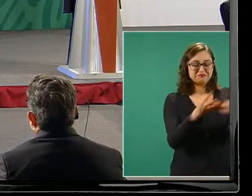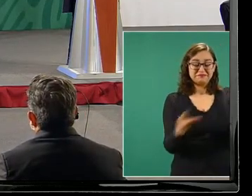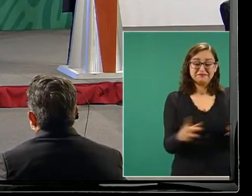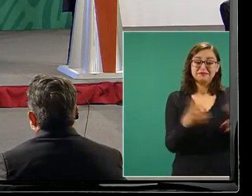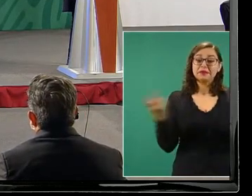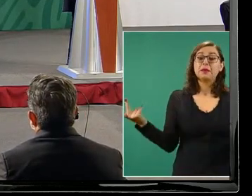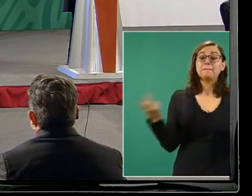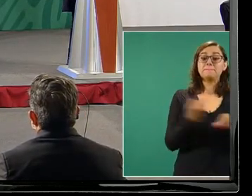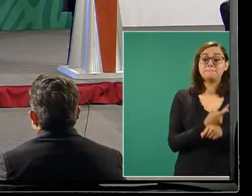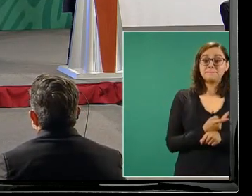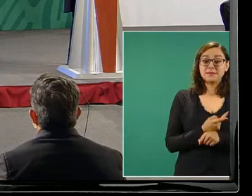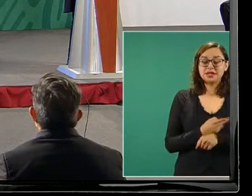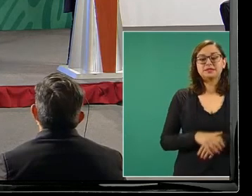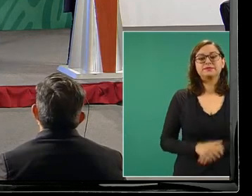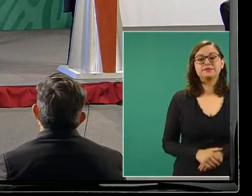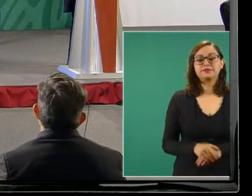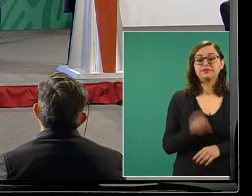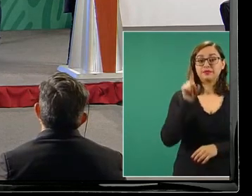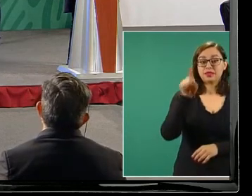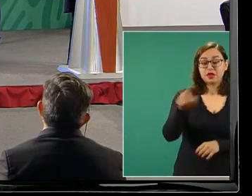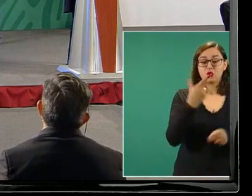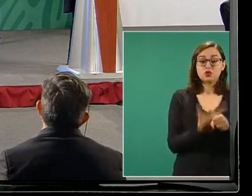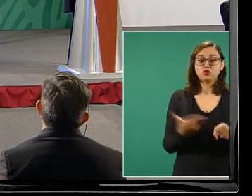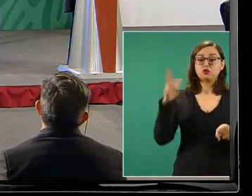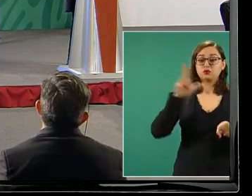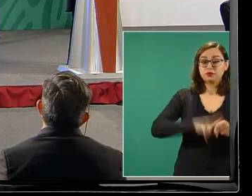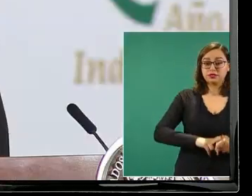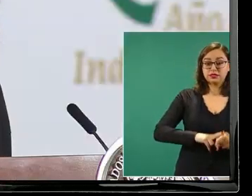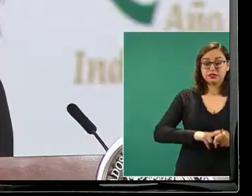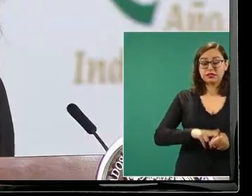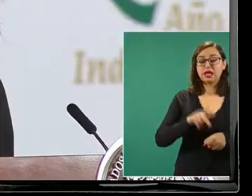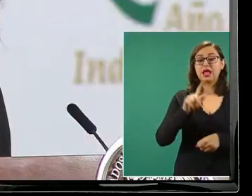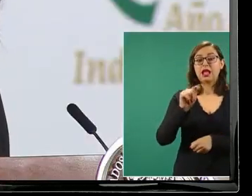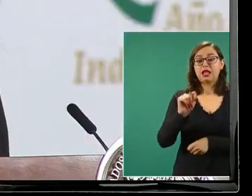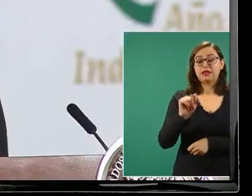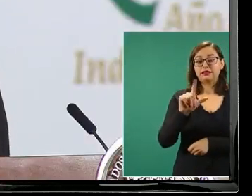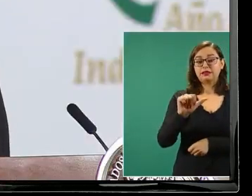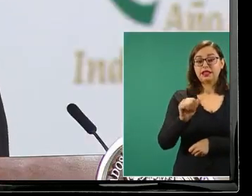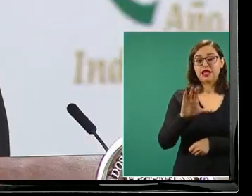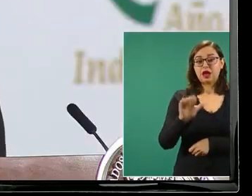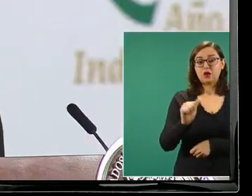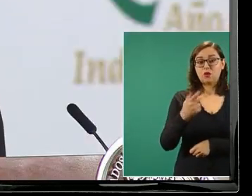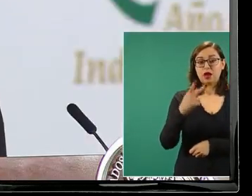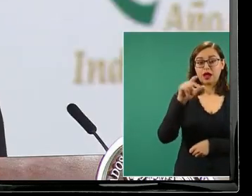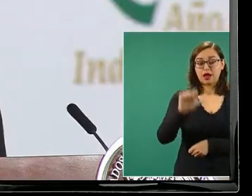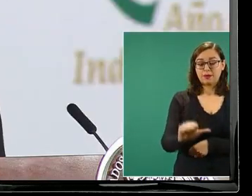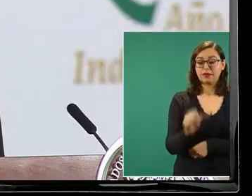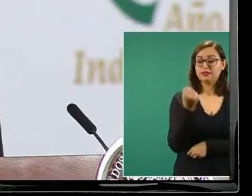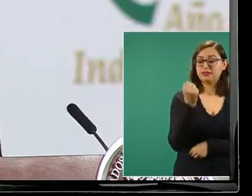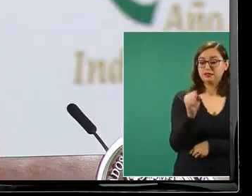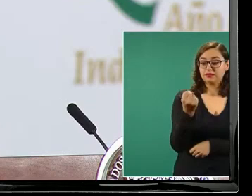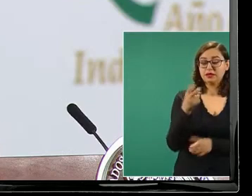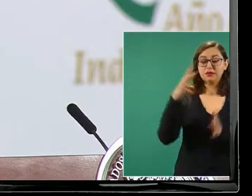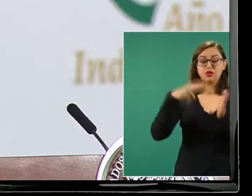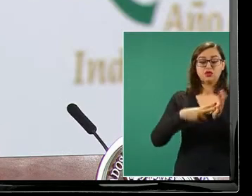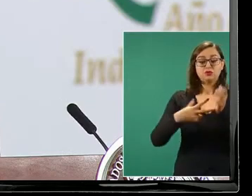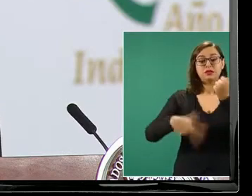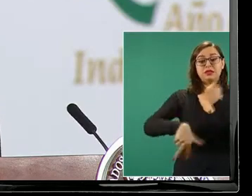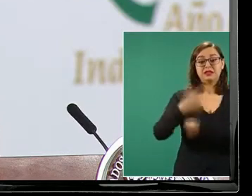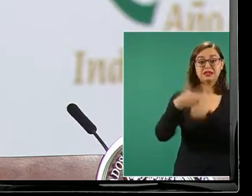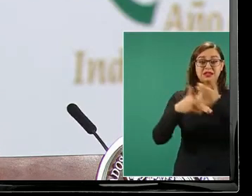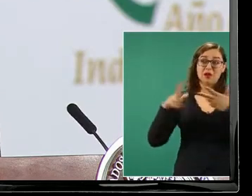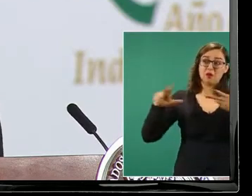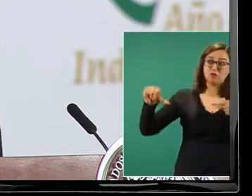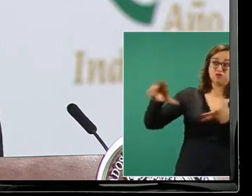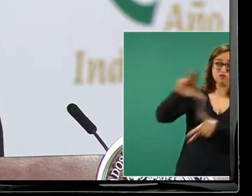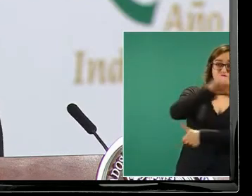fue destruido por el huracán Ingrid y la tormenta tropical Manuel en septiembre de 2013 el gobierno de